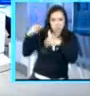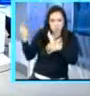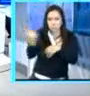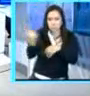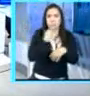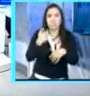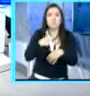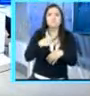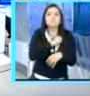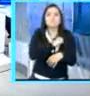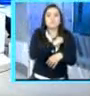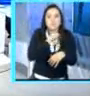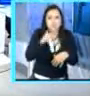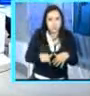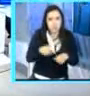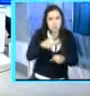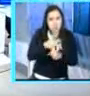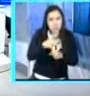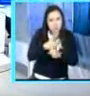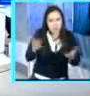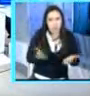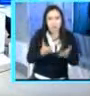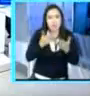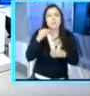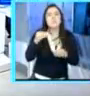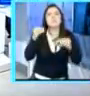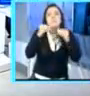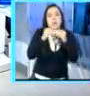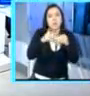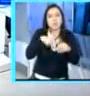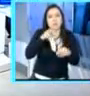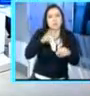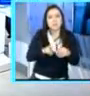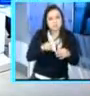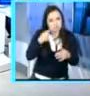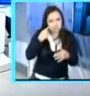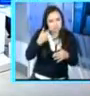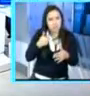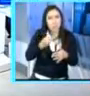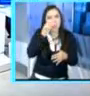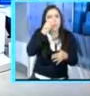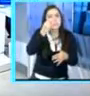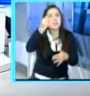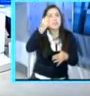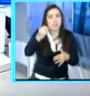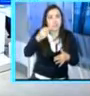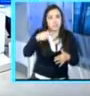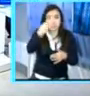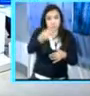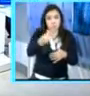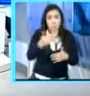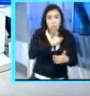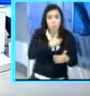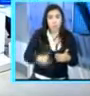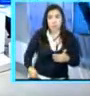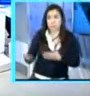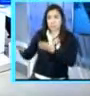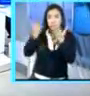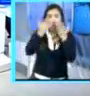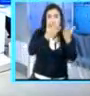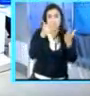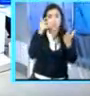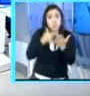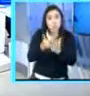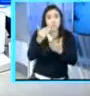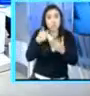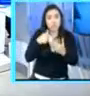ciudadano que vimos, ¿verdad? Se espera que sigan fiscalizando los guatemaltecos a su próximo gobierno. Así es, si no fiscaliza el pueblo